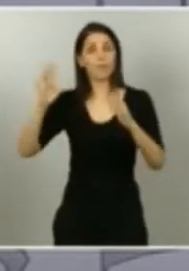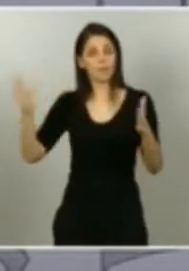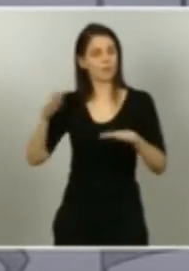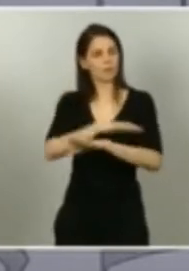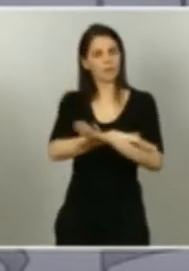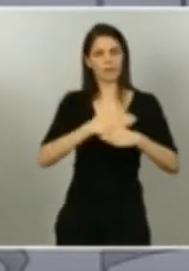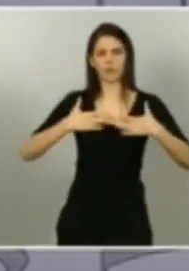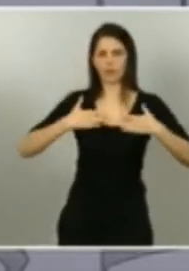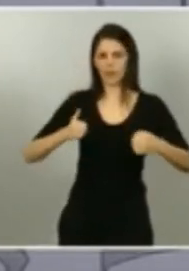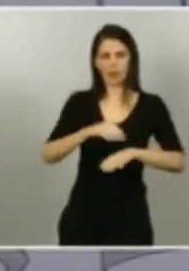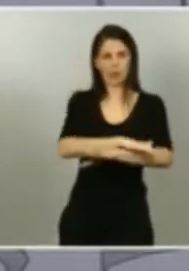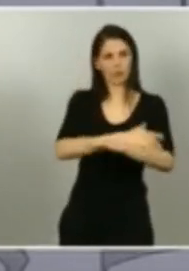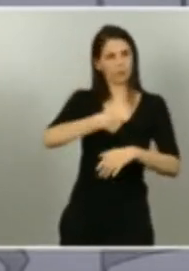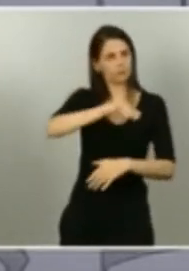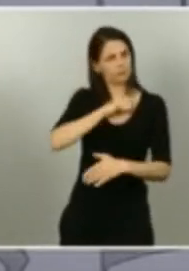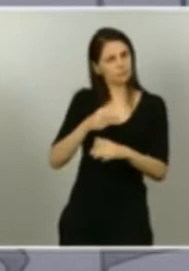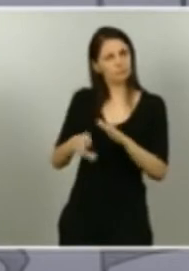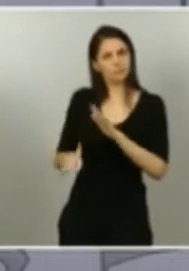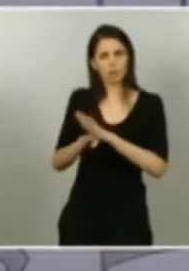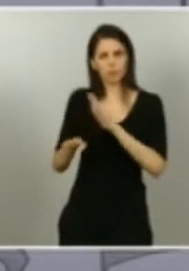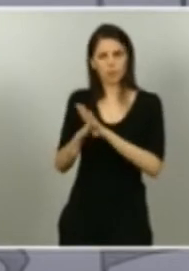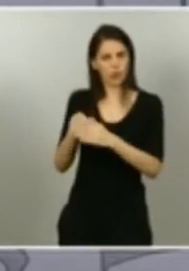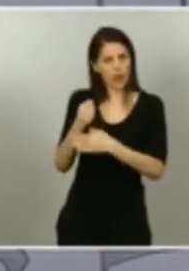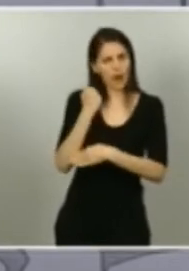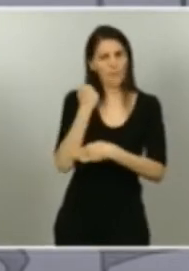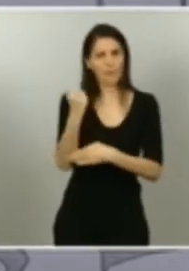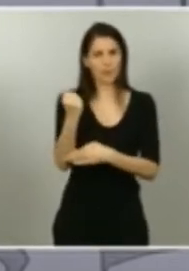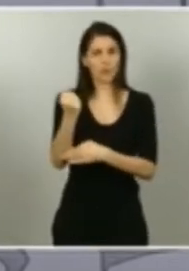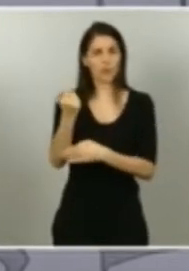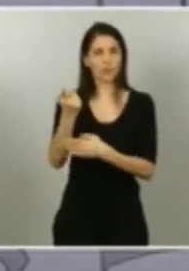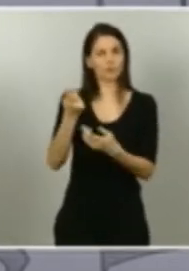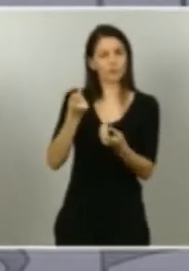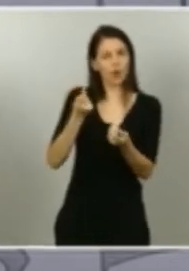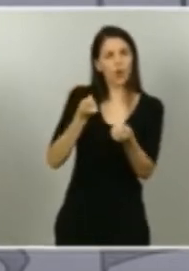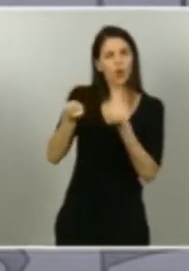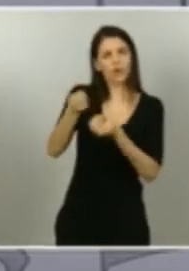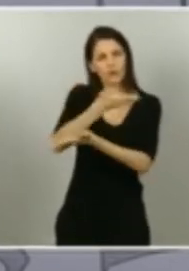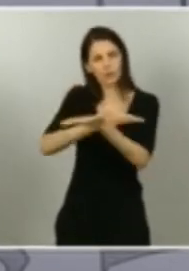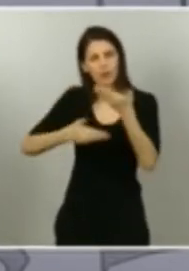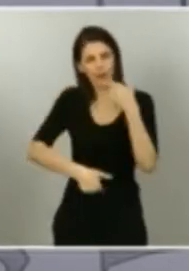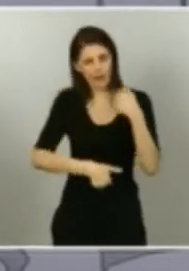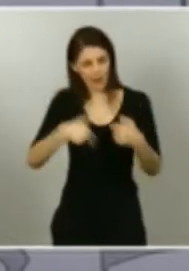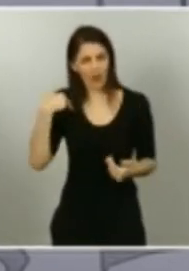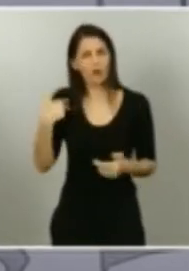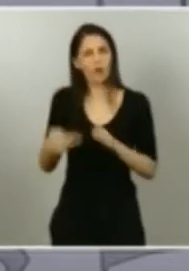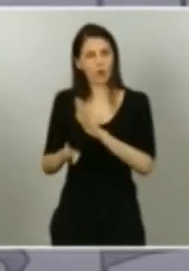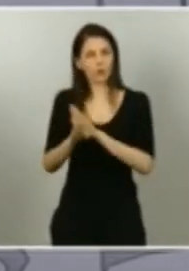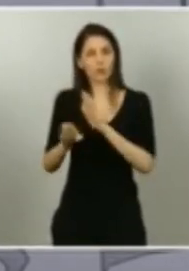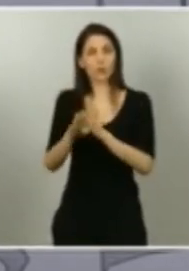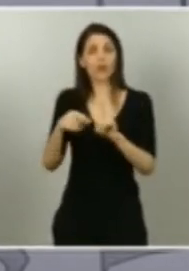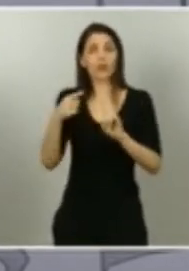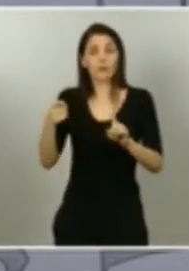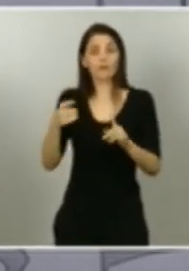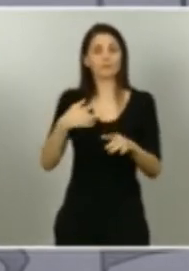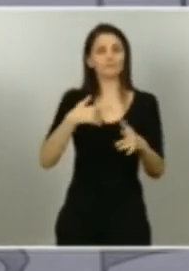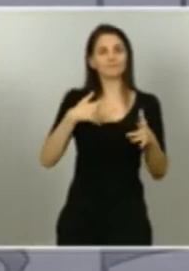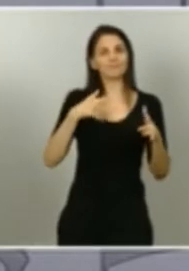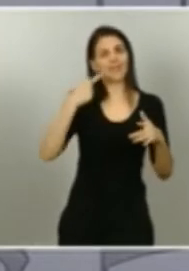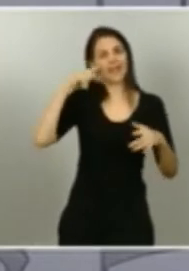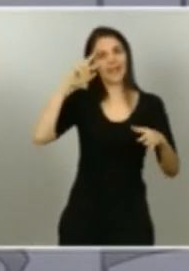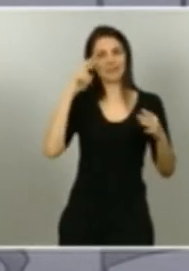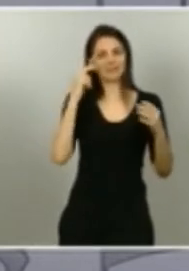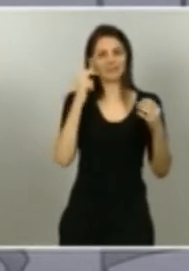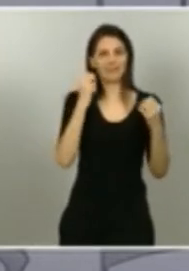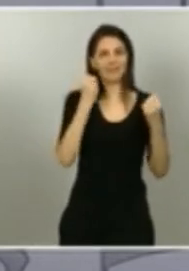funciones de cooperación e información general y también con el asesoramiento de sus especialistas, en particular del Centro de